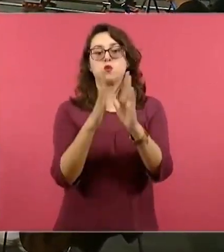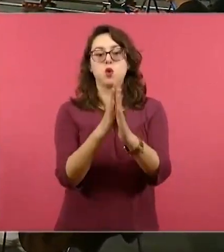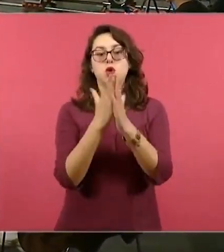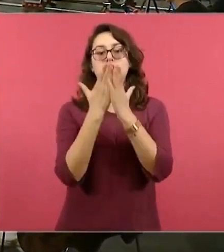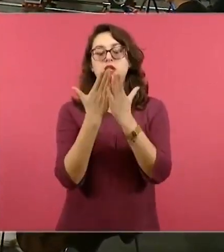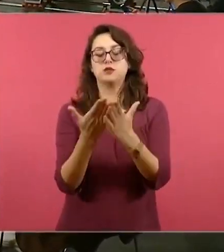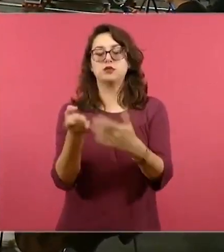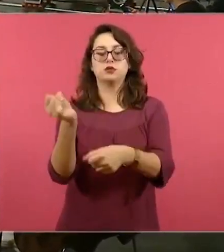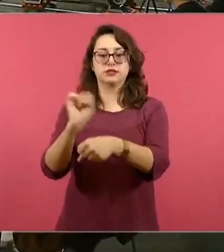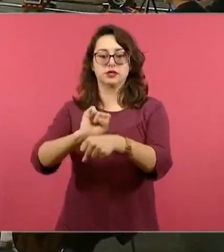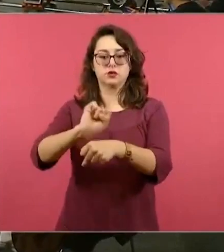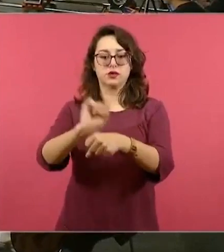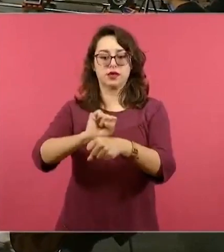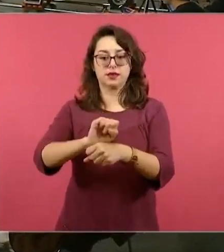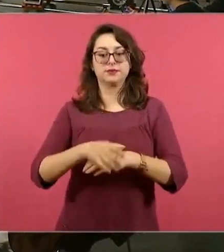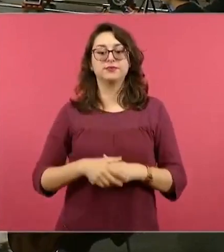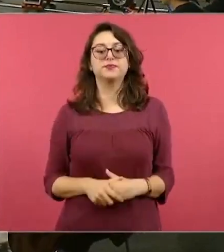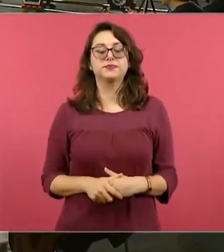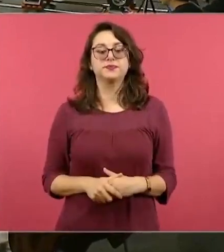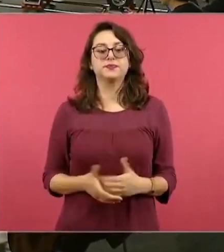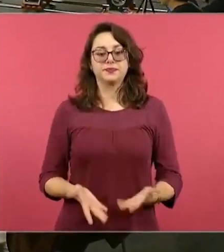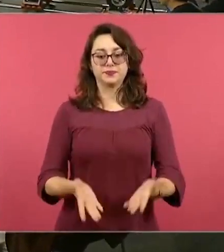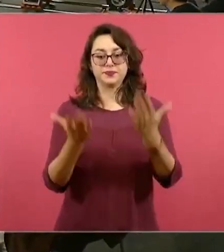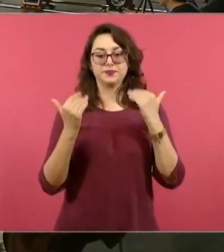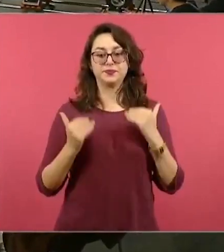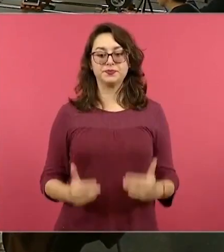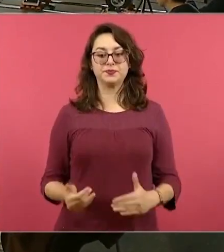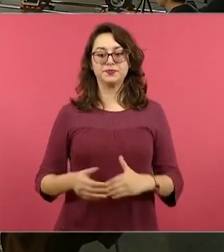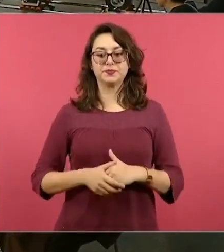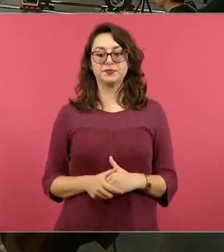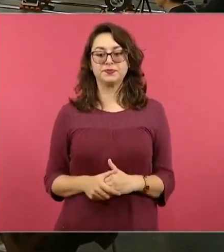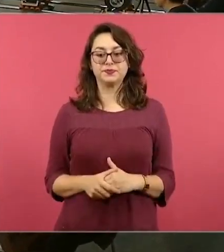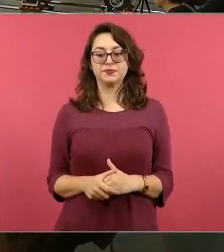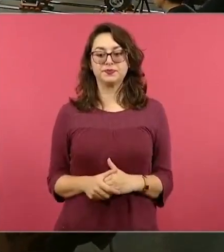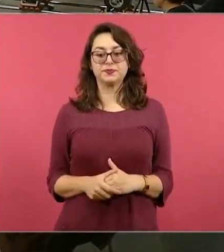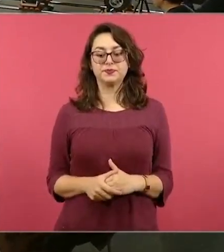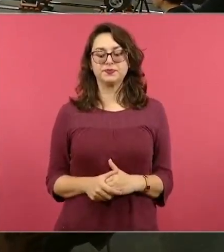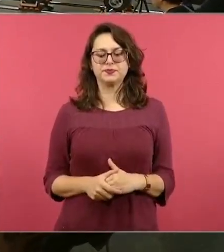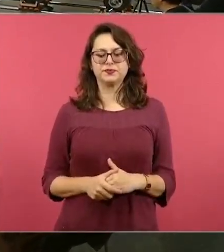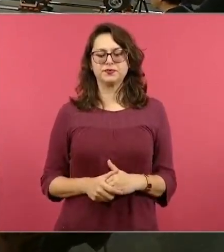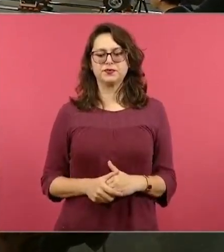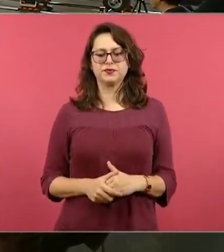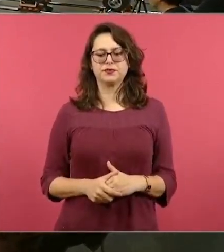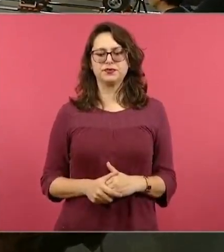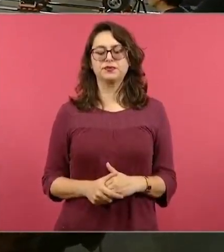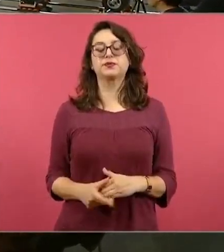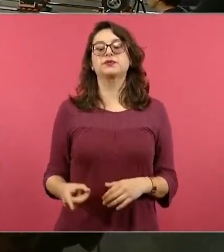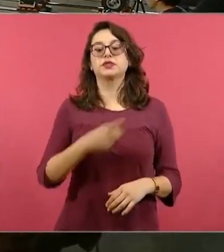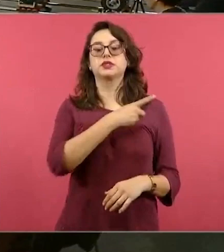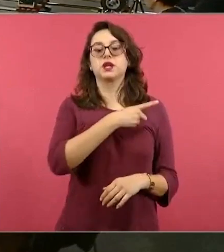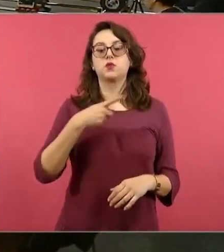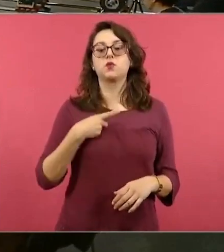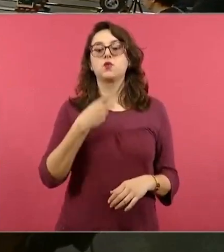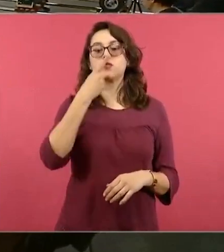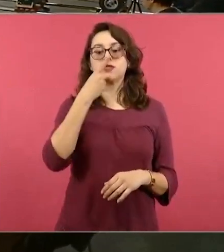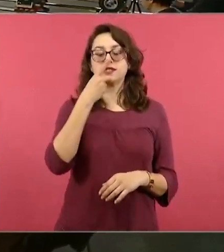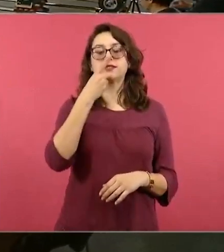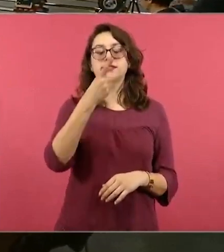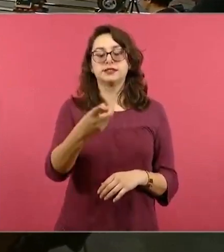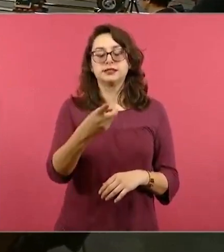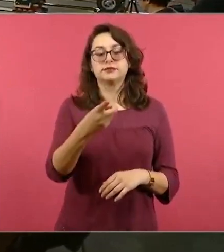secundaria. Adelante, por favor. Bueno, empezar a decir que nosotros